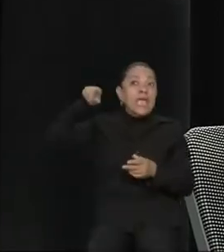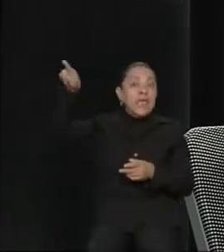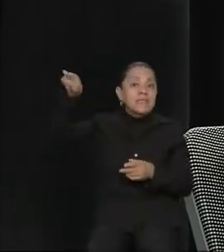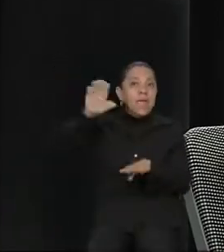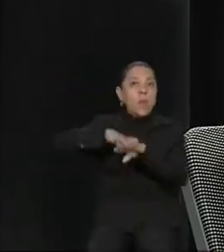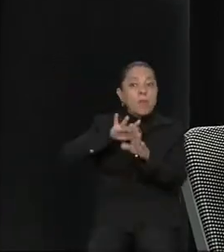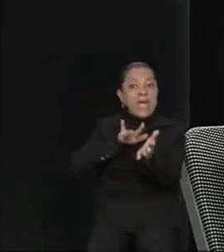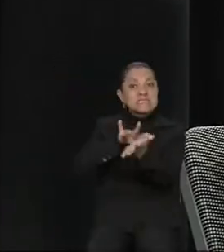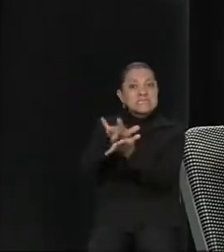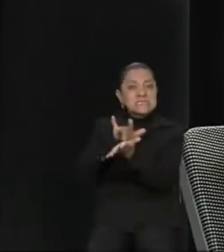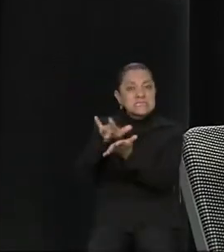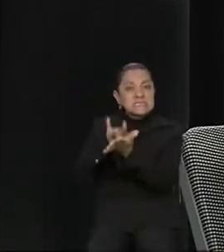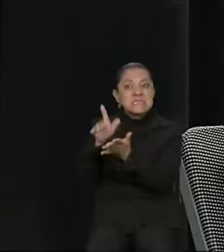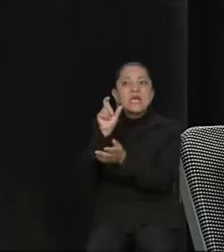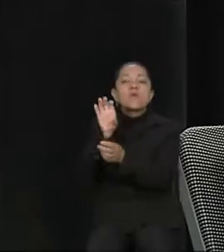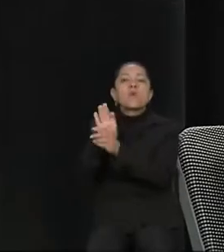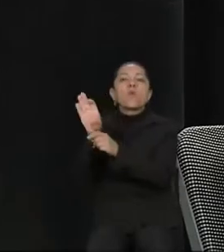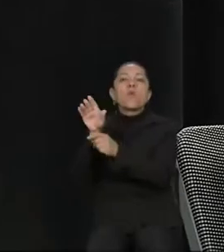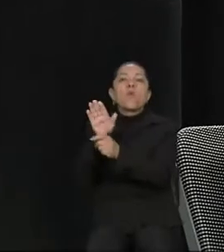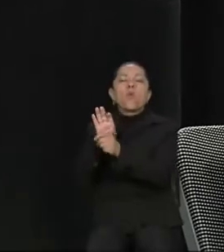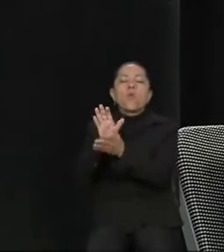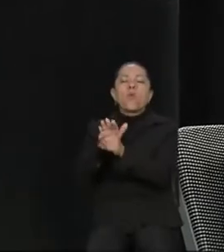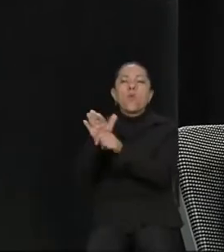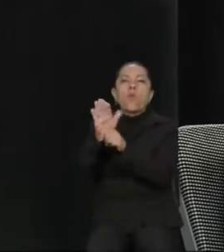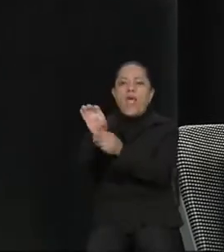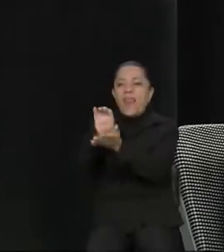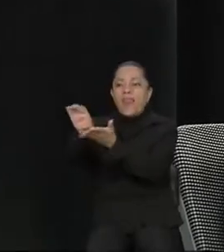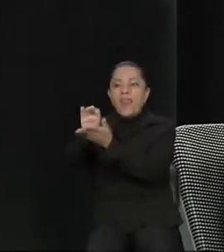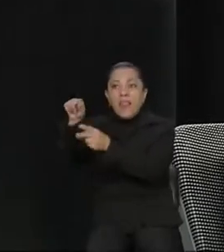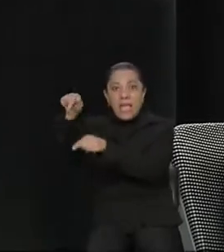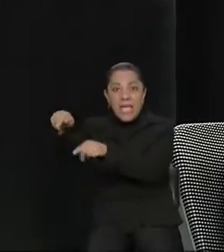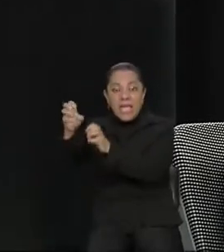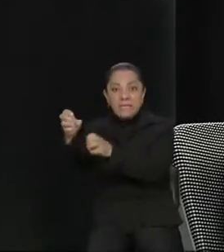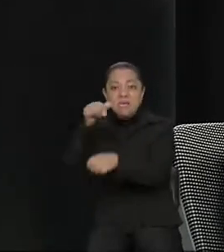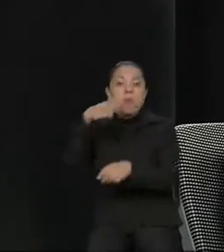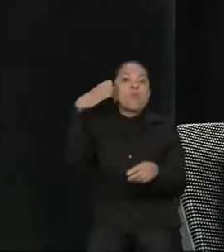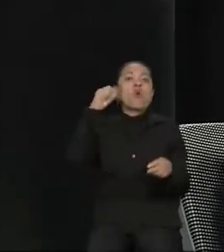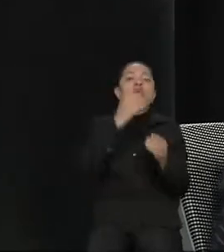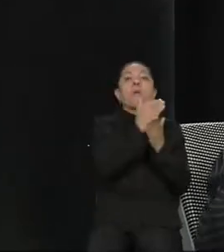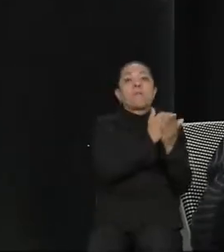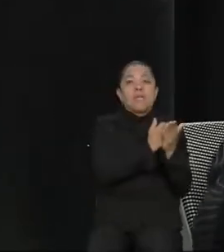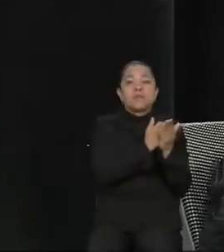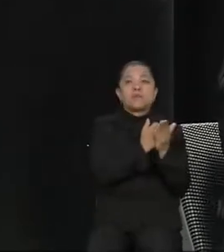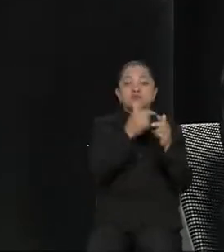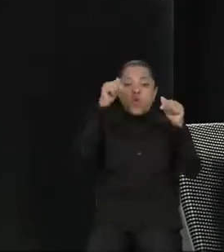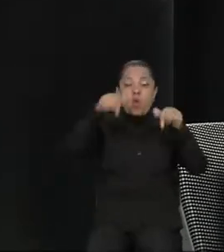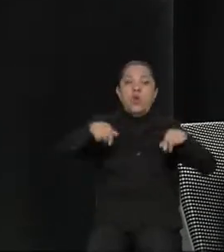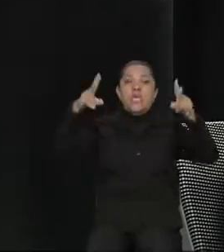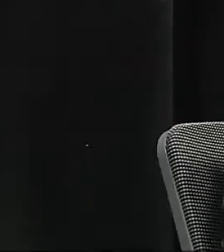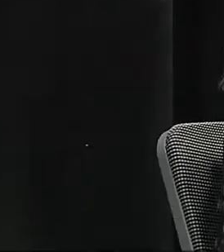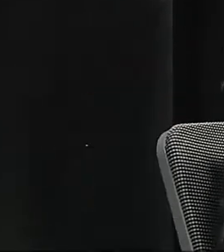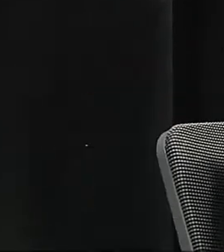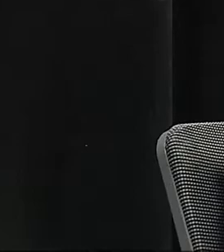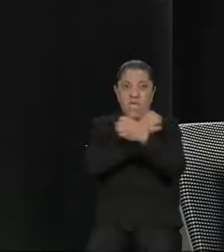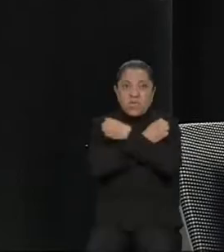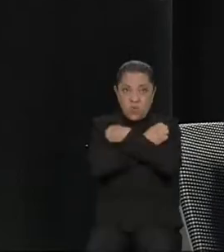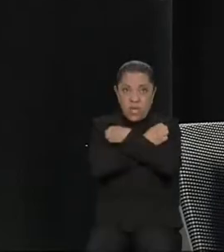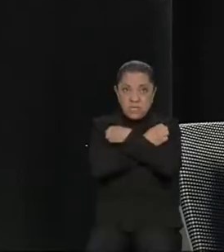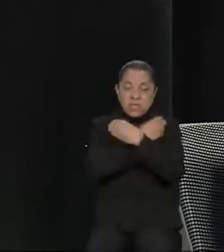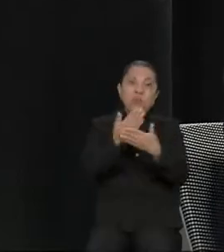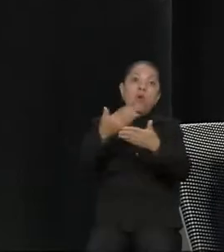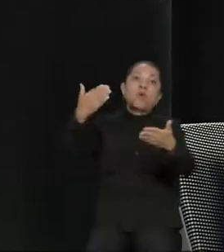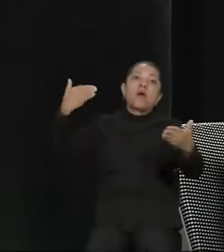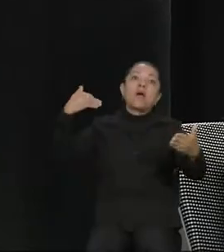Morelos en cuáles no, y uno de ellos es el tema educativo. Morelos hoy por hoy y hace muchos años, hace 18 años, que está